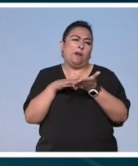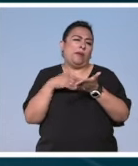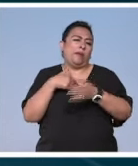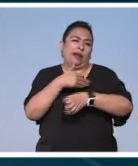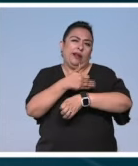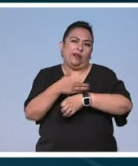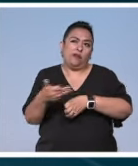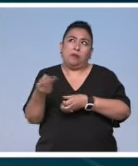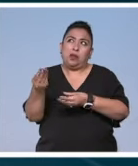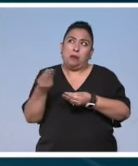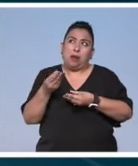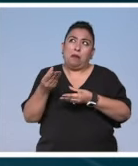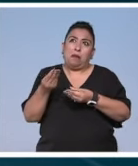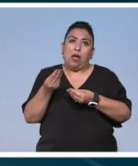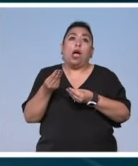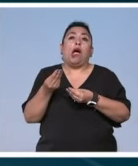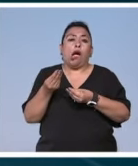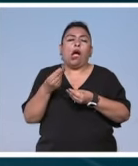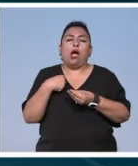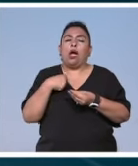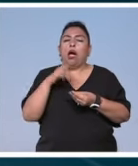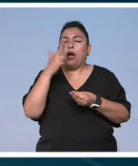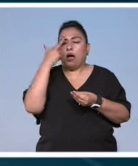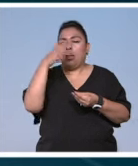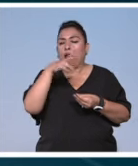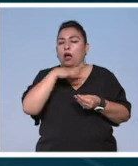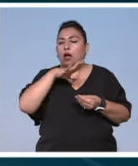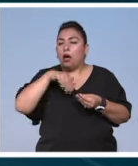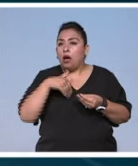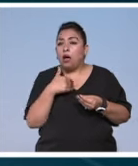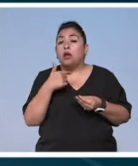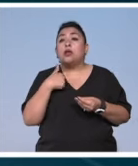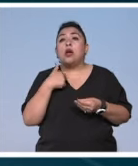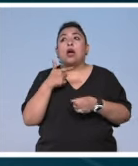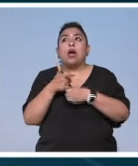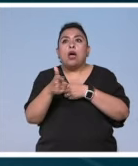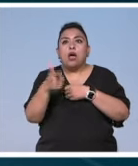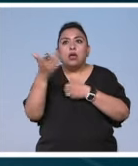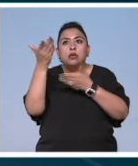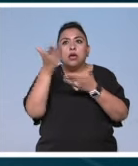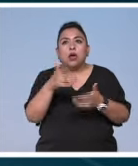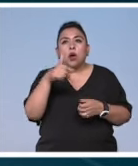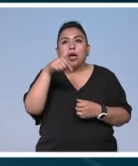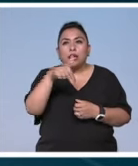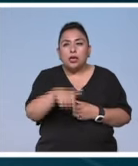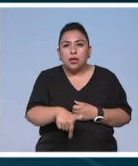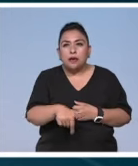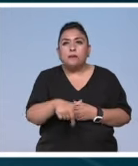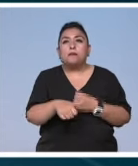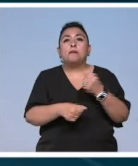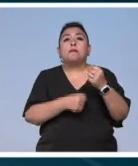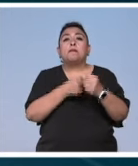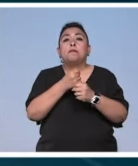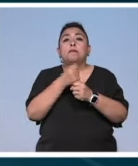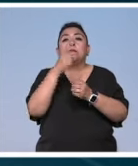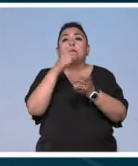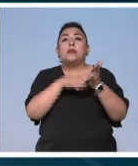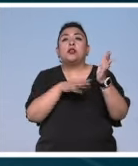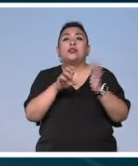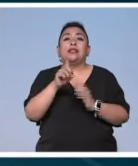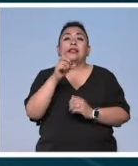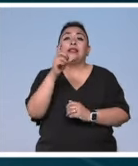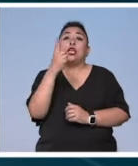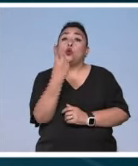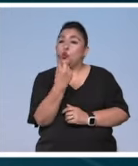familia que te van cayendo y fue cuando descubrí que él había llegado aquí en el 31 no en el